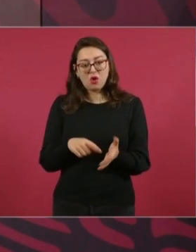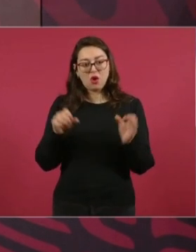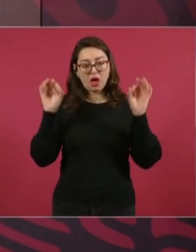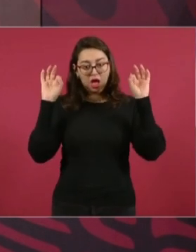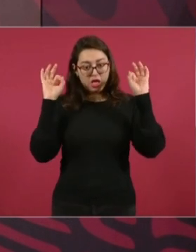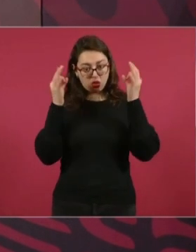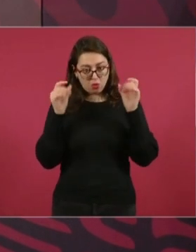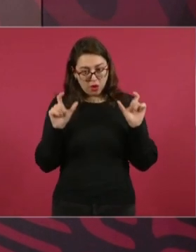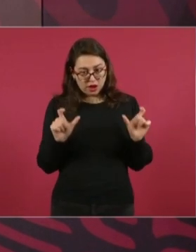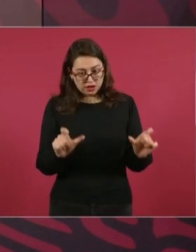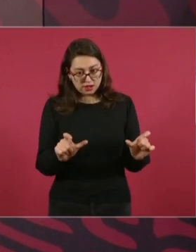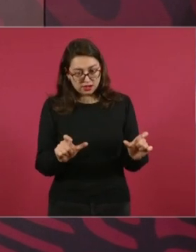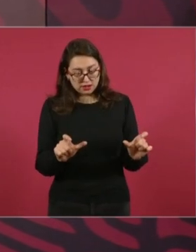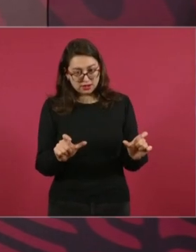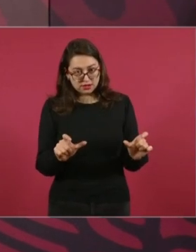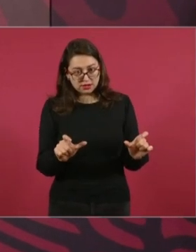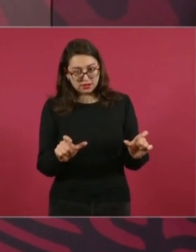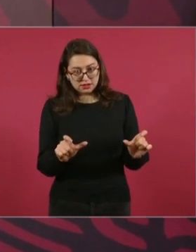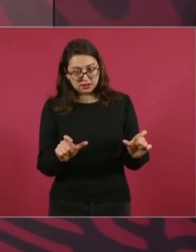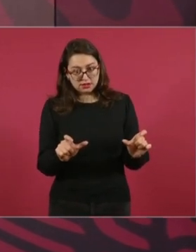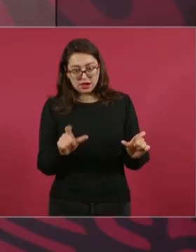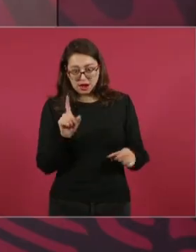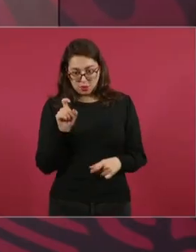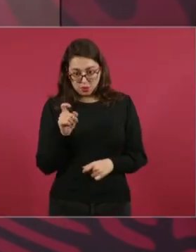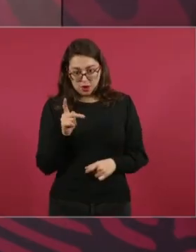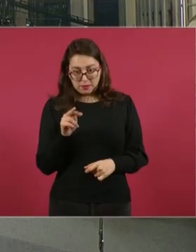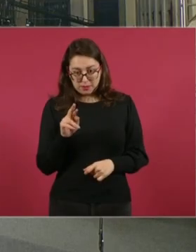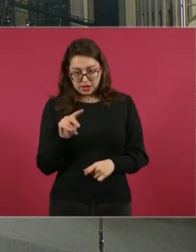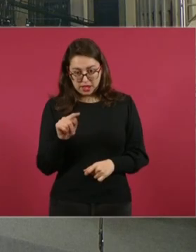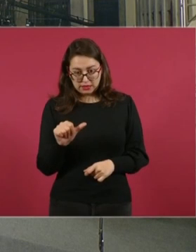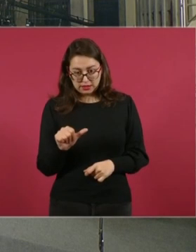de Agua Prieta.